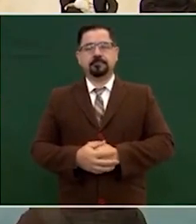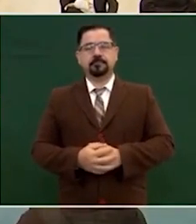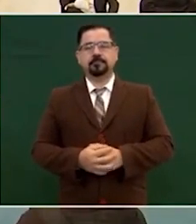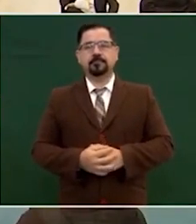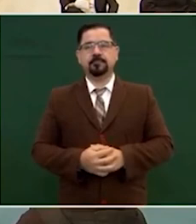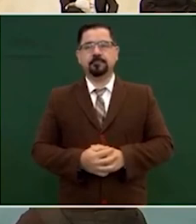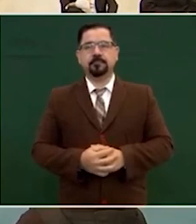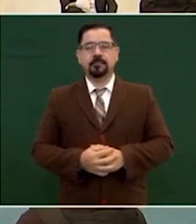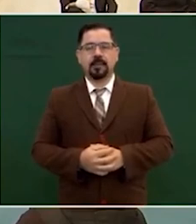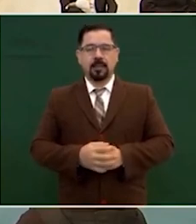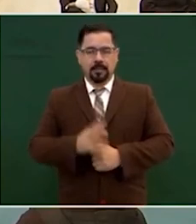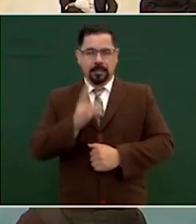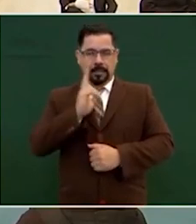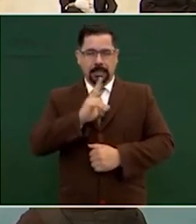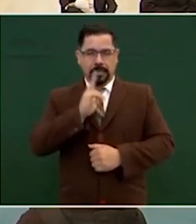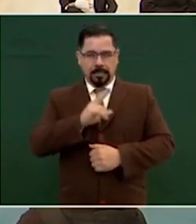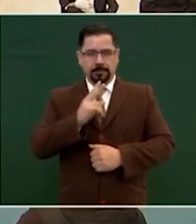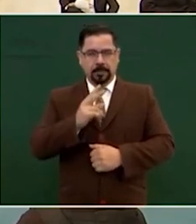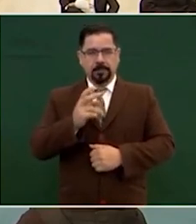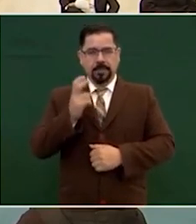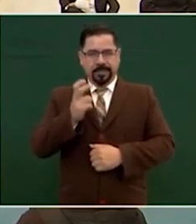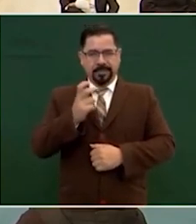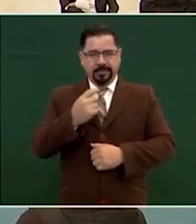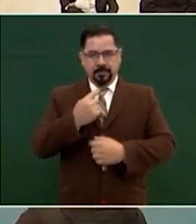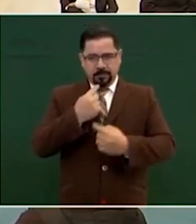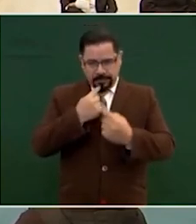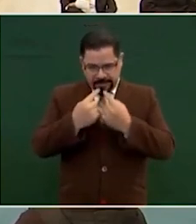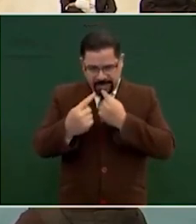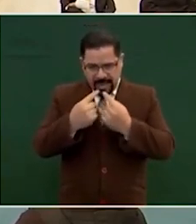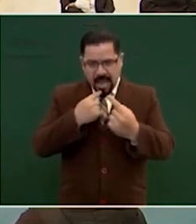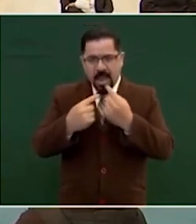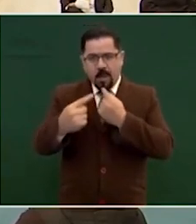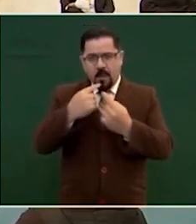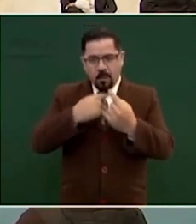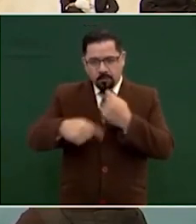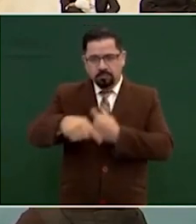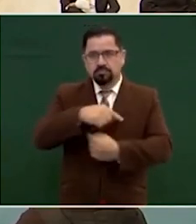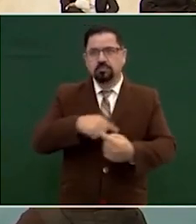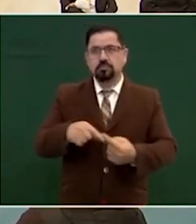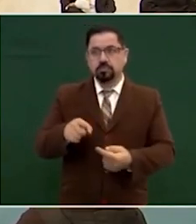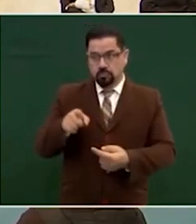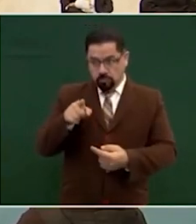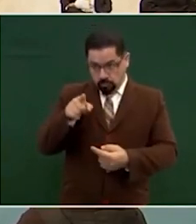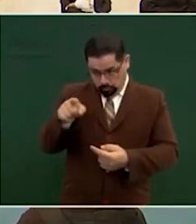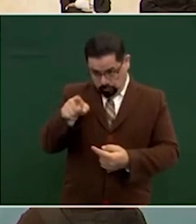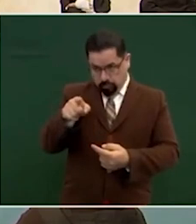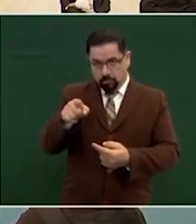porque esto es un diálogo circular tú ganas esto